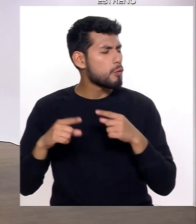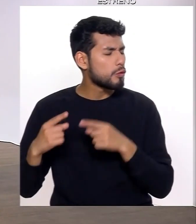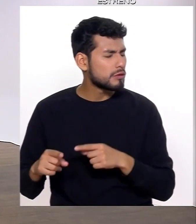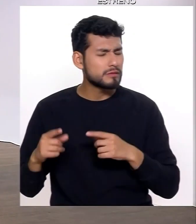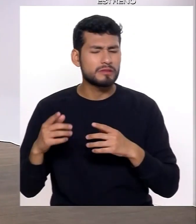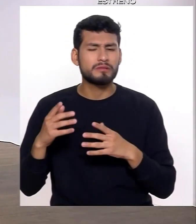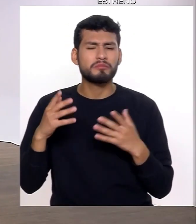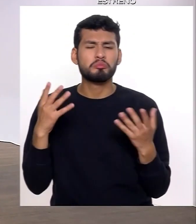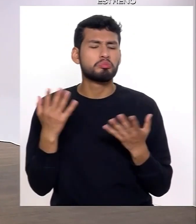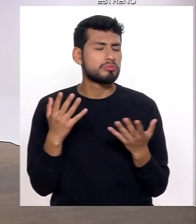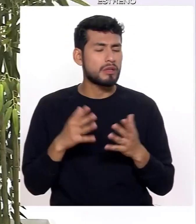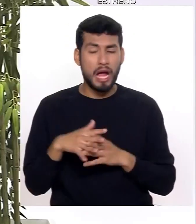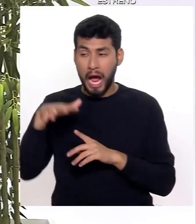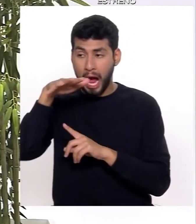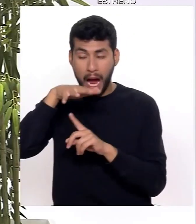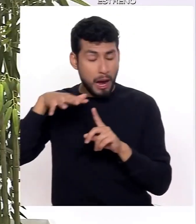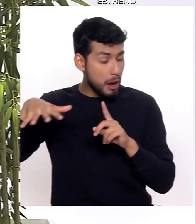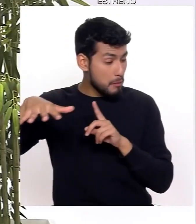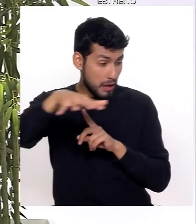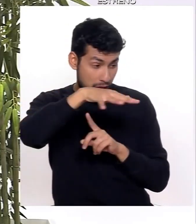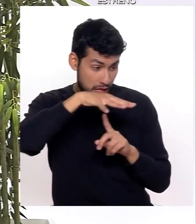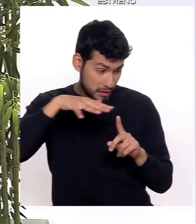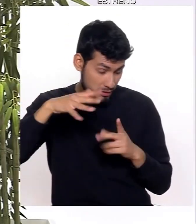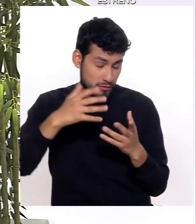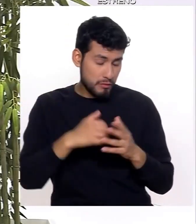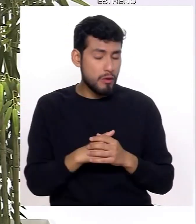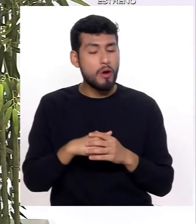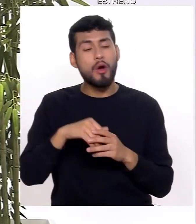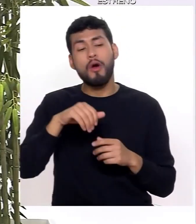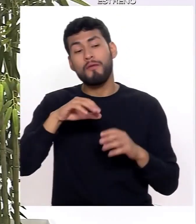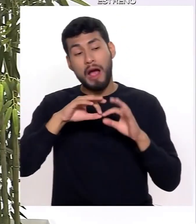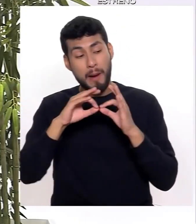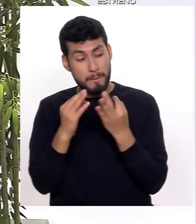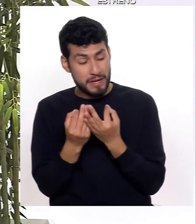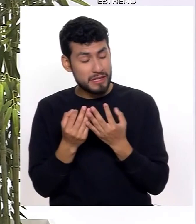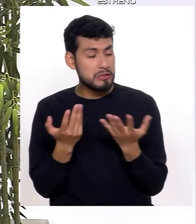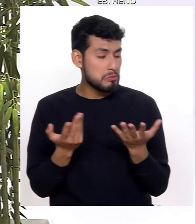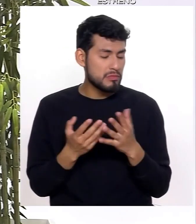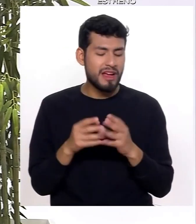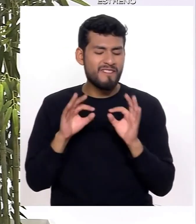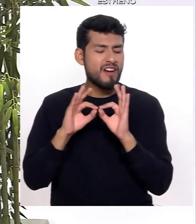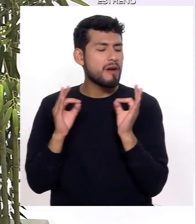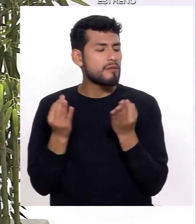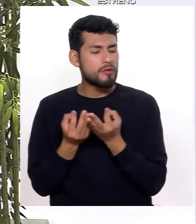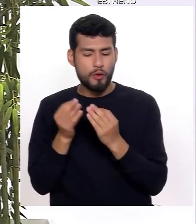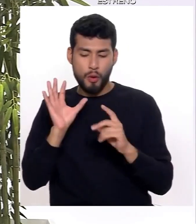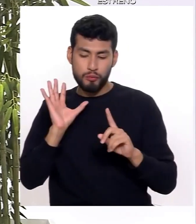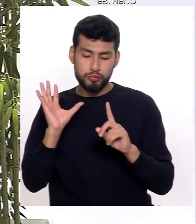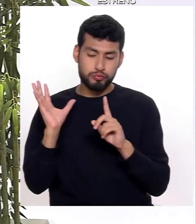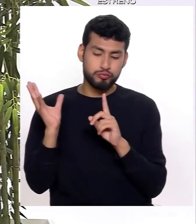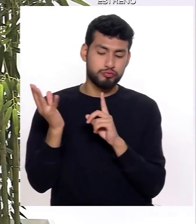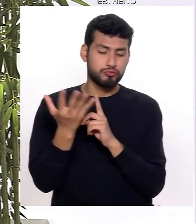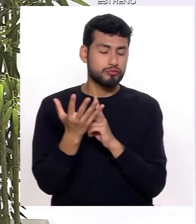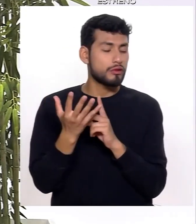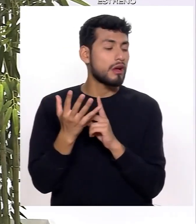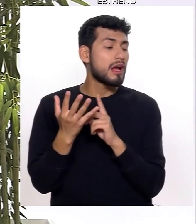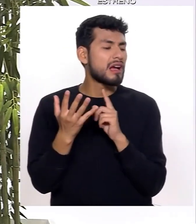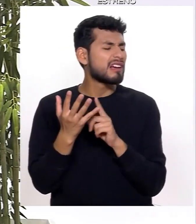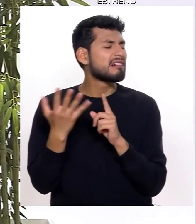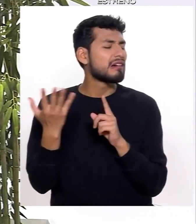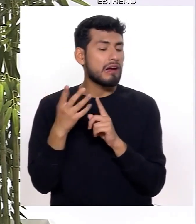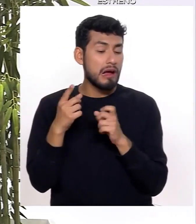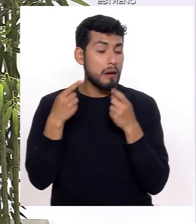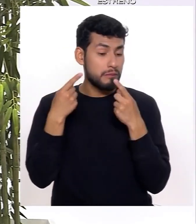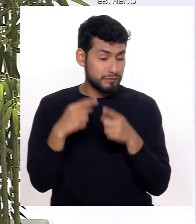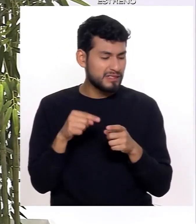generar por el ambiente. En segundo lugar, tenemos familia. Y en familia destaca en primera instancia violencia.